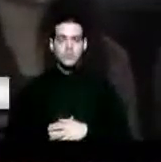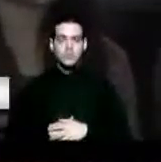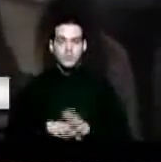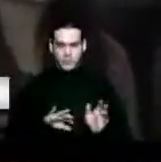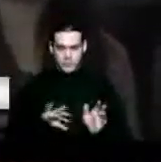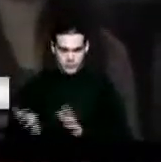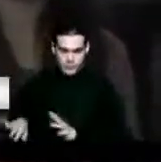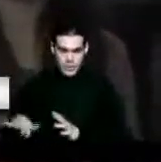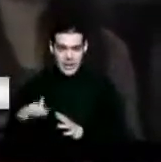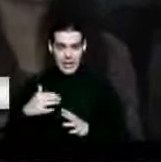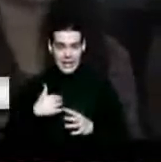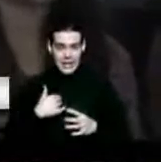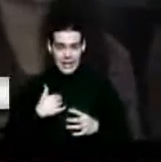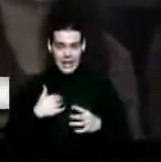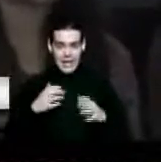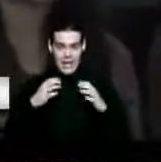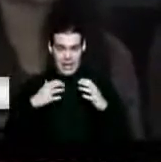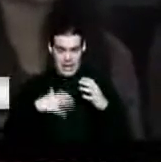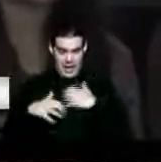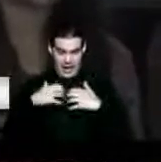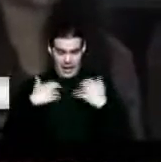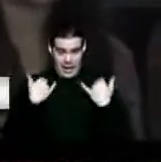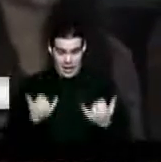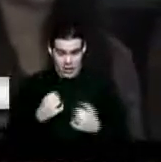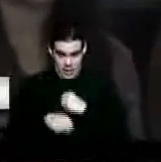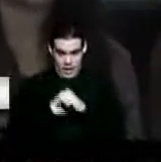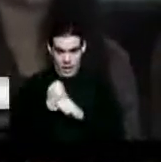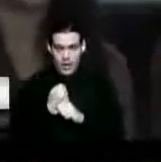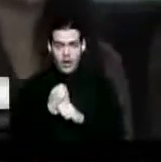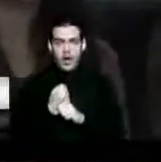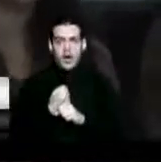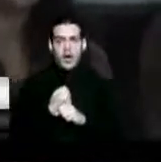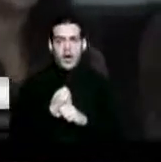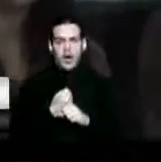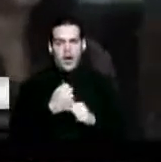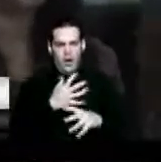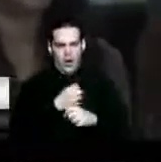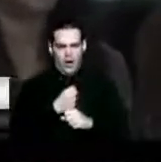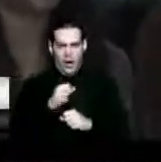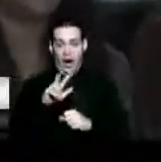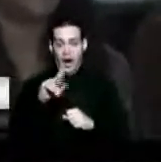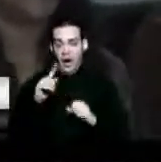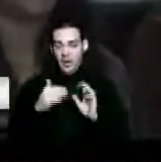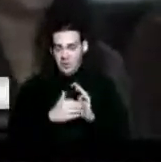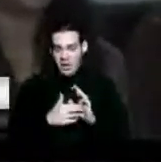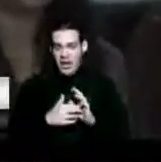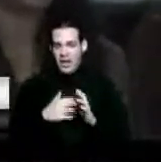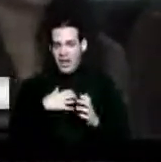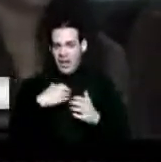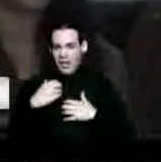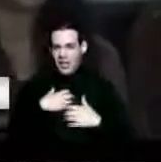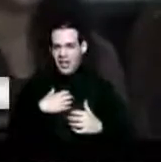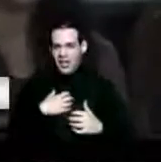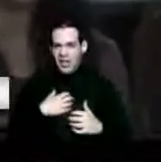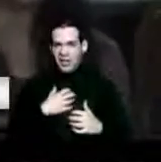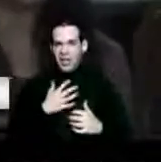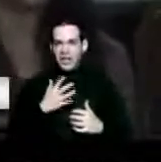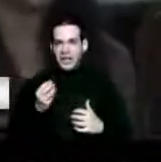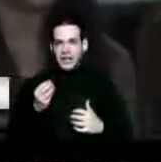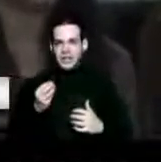entrando en el año, en el año hasta esta fecha habían entrado 31.000 querellas y de esas hemos